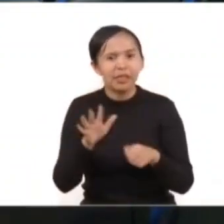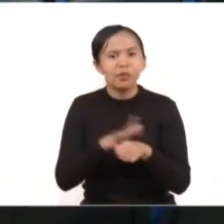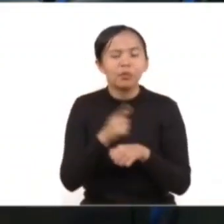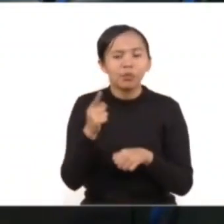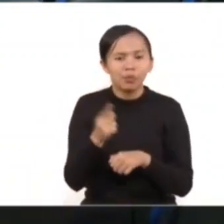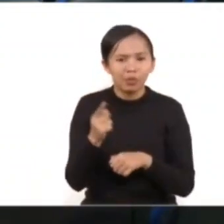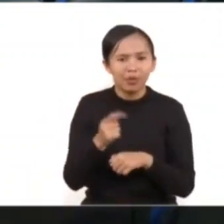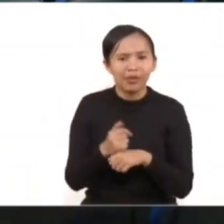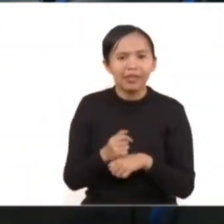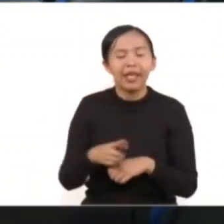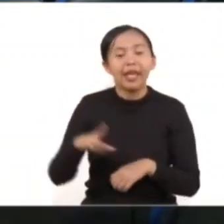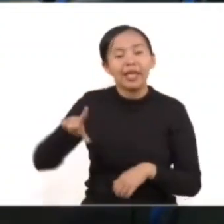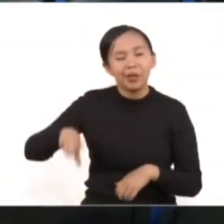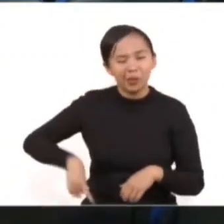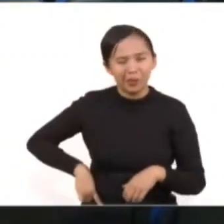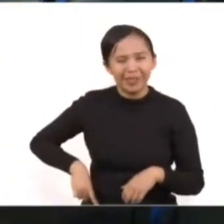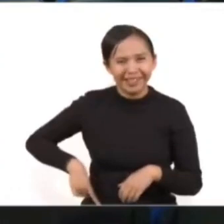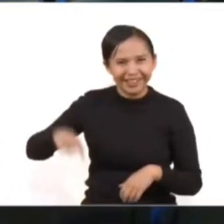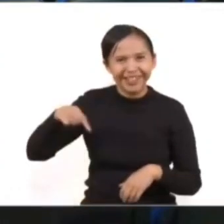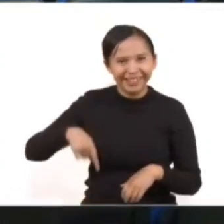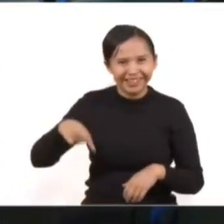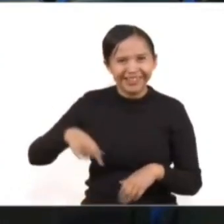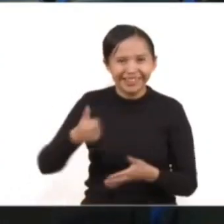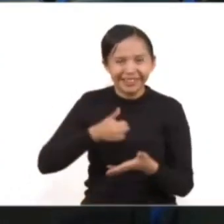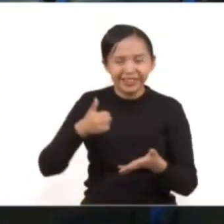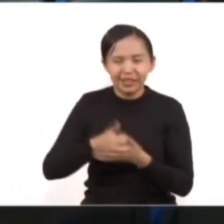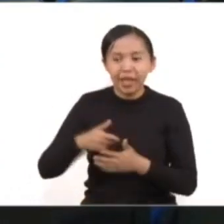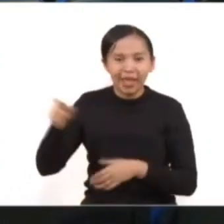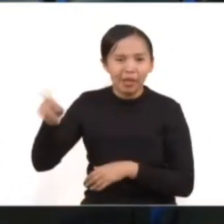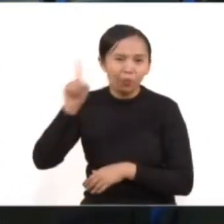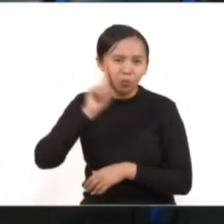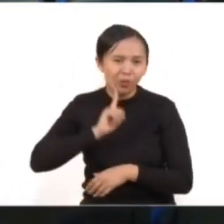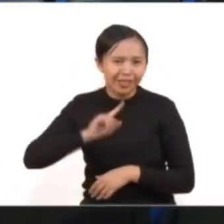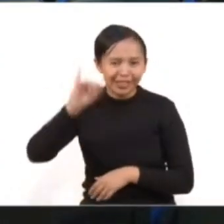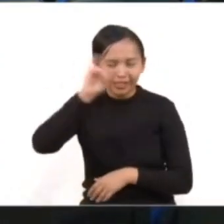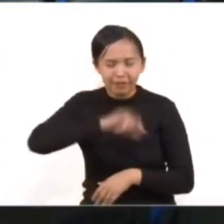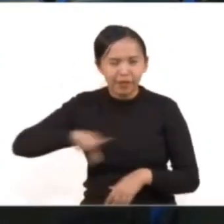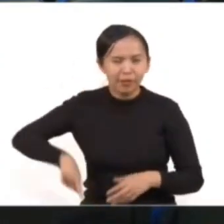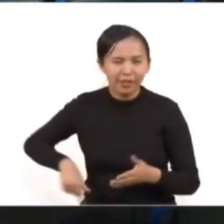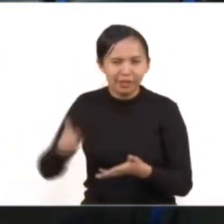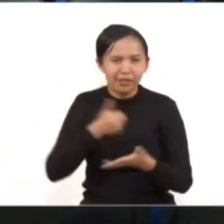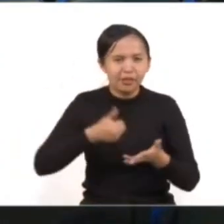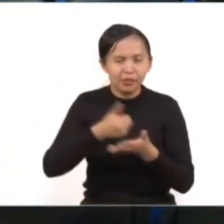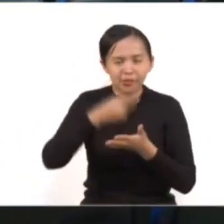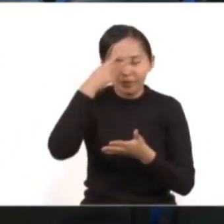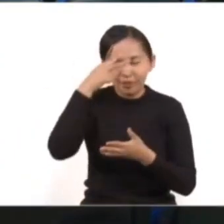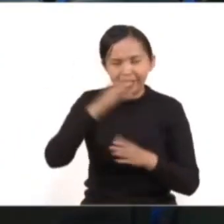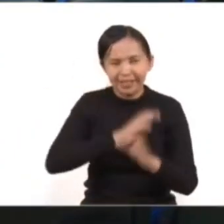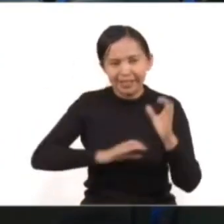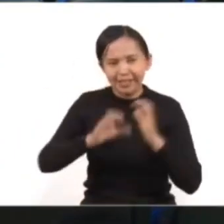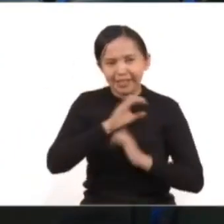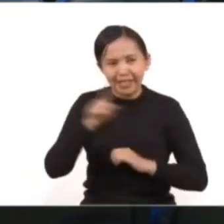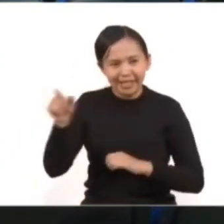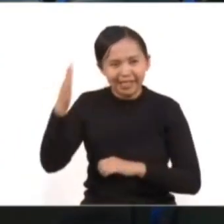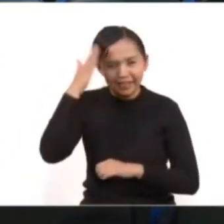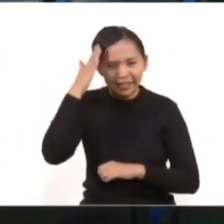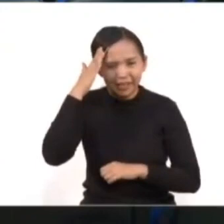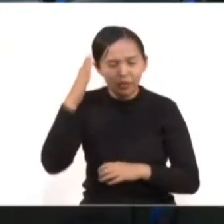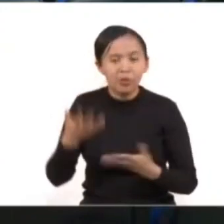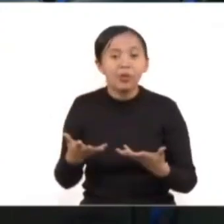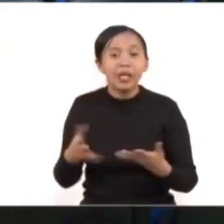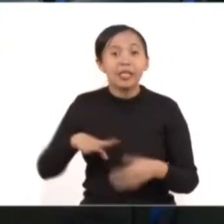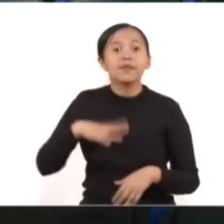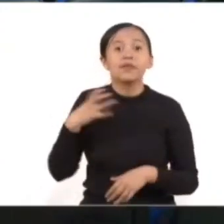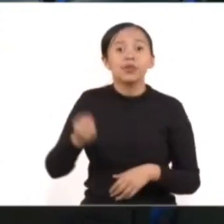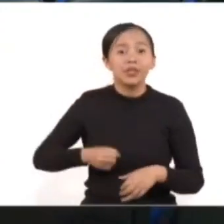compromiso de este gobierno de la ciudad, encabezado por la doctora Claudia Sheinbampardo, de trabajar por la erradicación de la